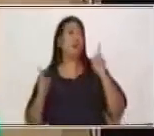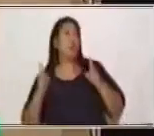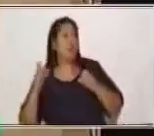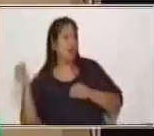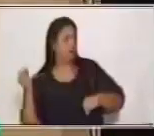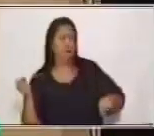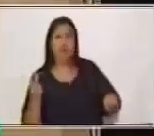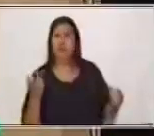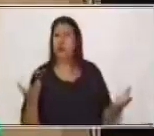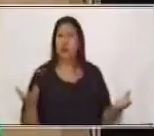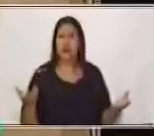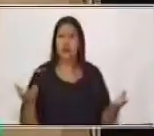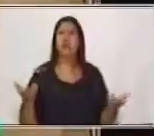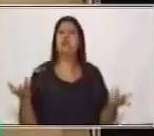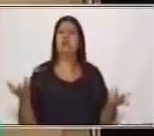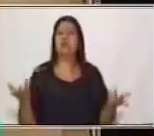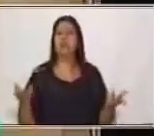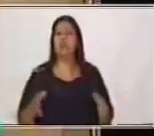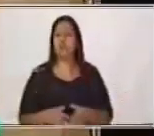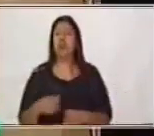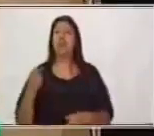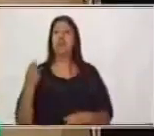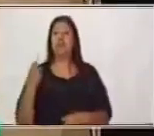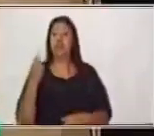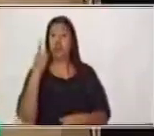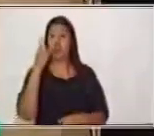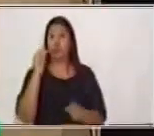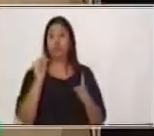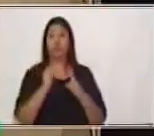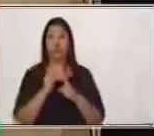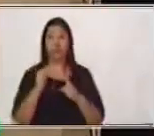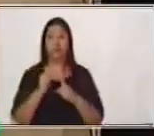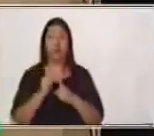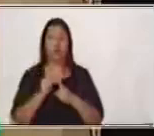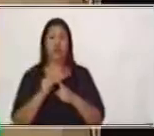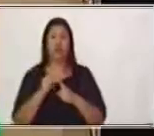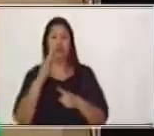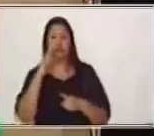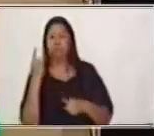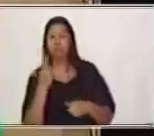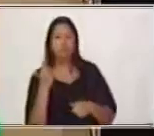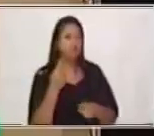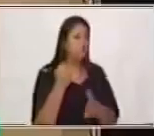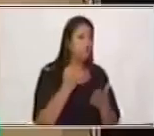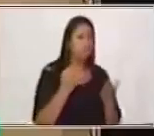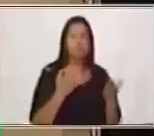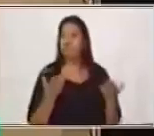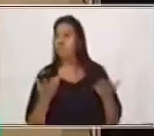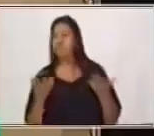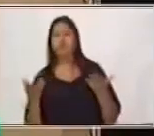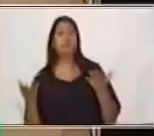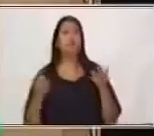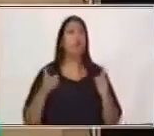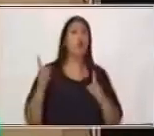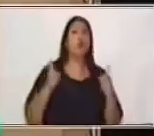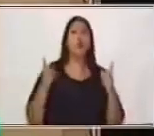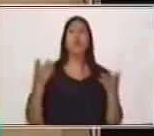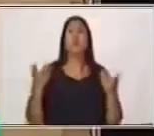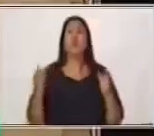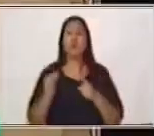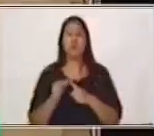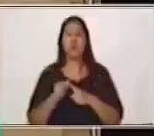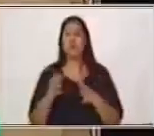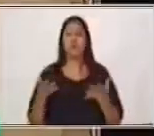Entonces, nos falta una palabra. Vamos a buscar la imagen que va en esta palabra para encontrarle el sentido a nuestra